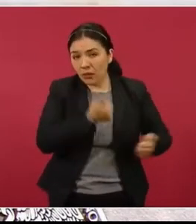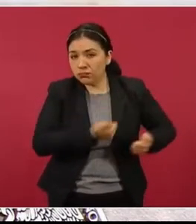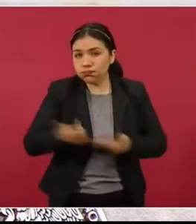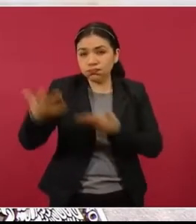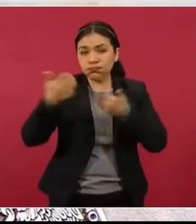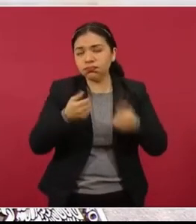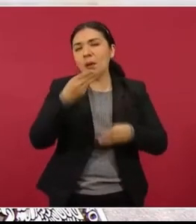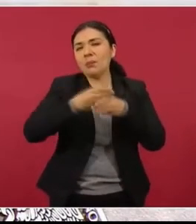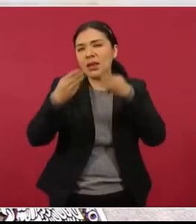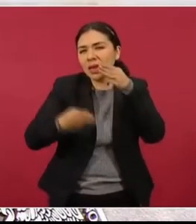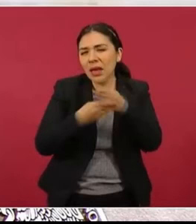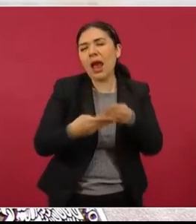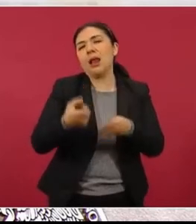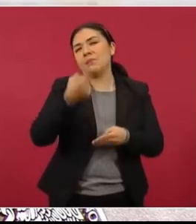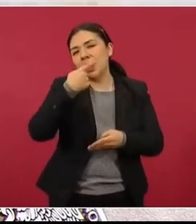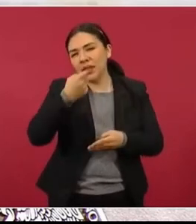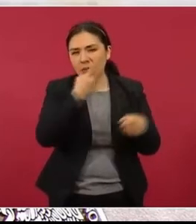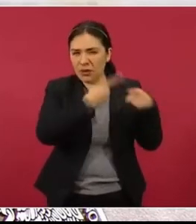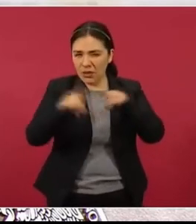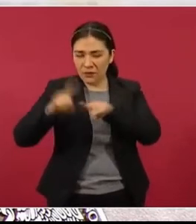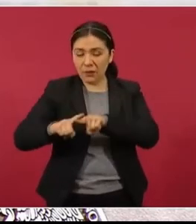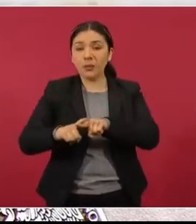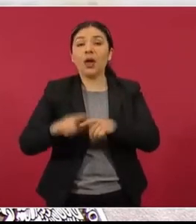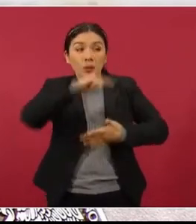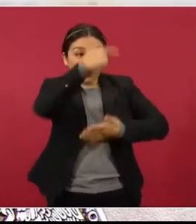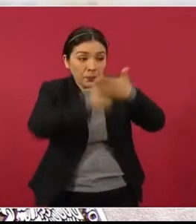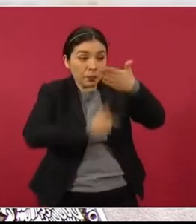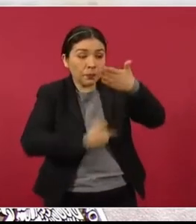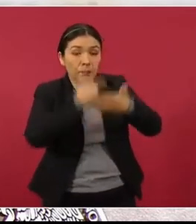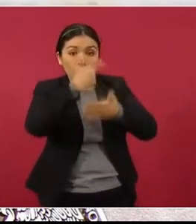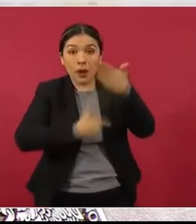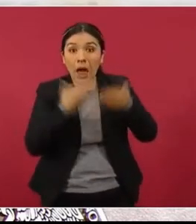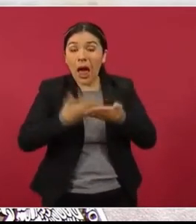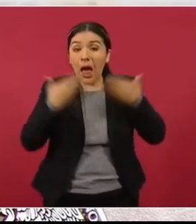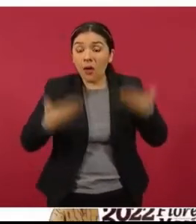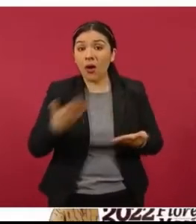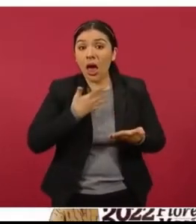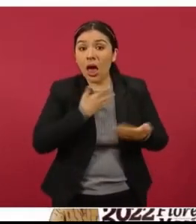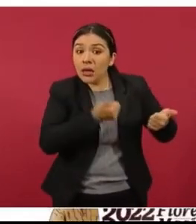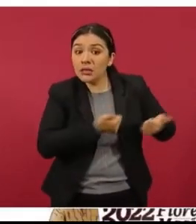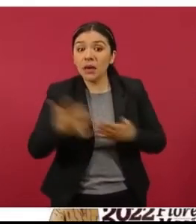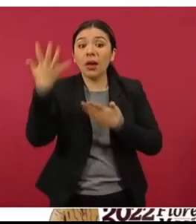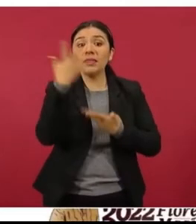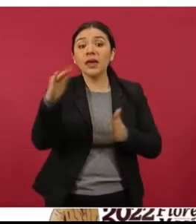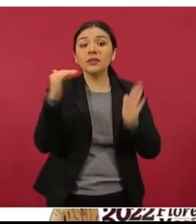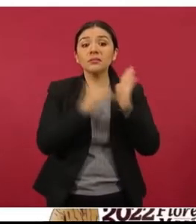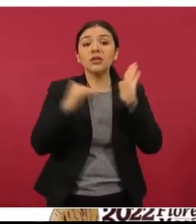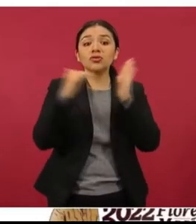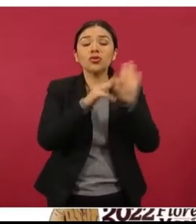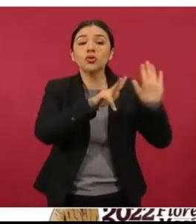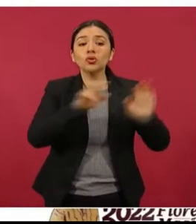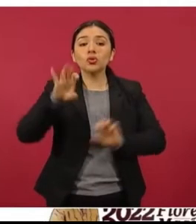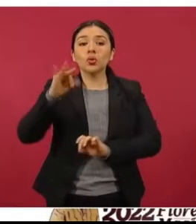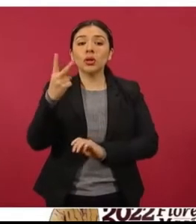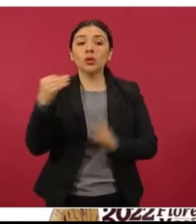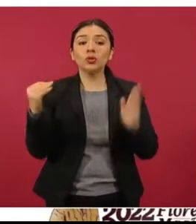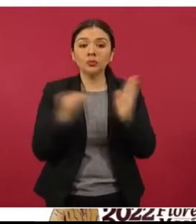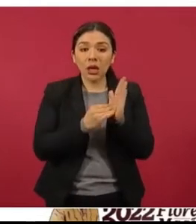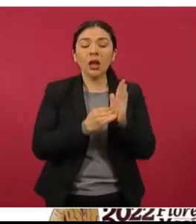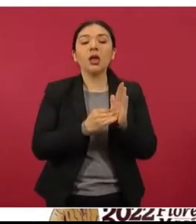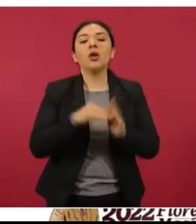y material de curación, con un inventario actual en tránsito de 10 millones 842